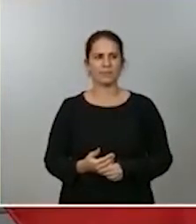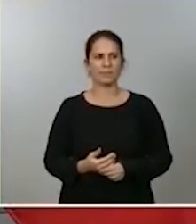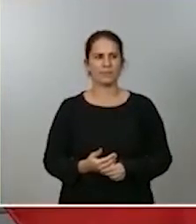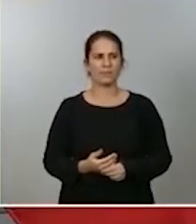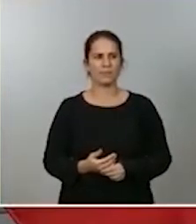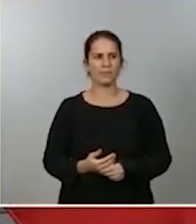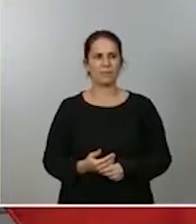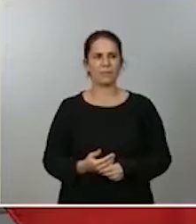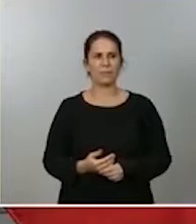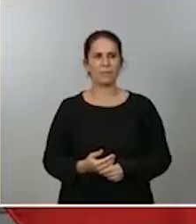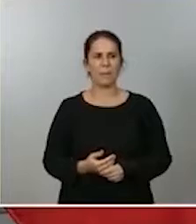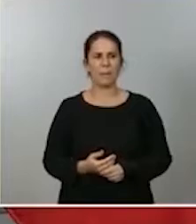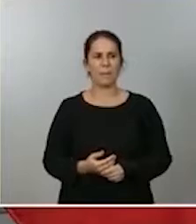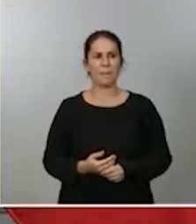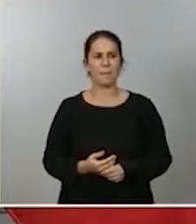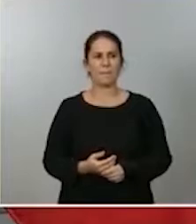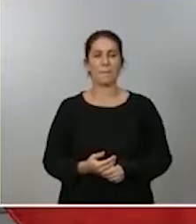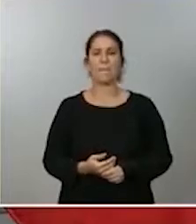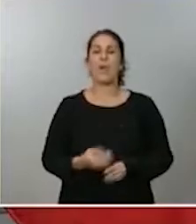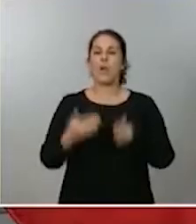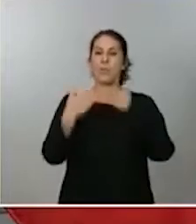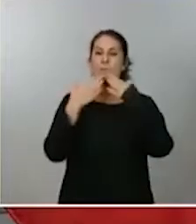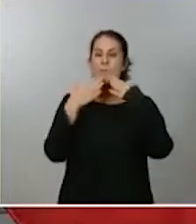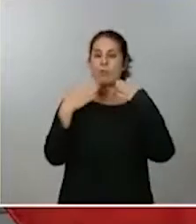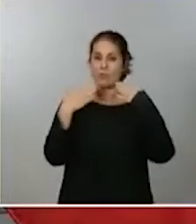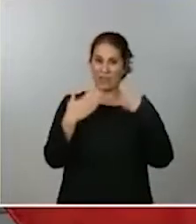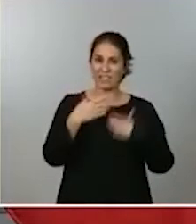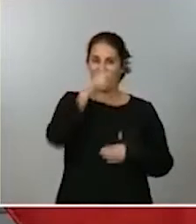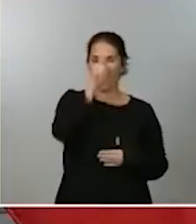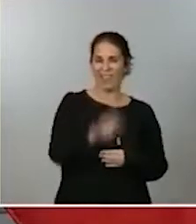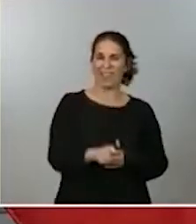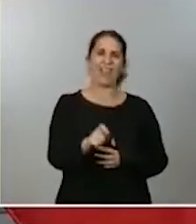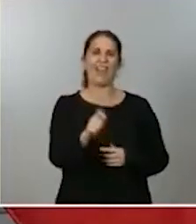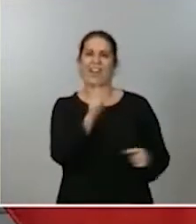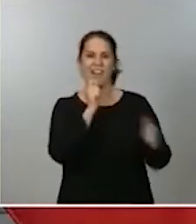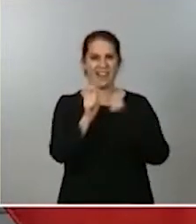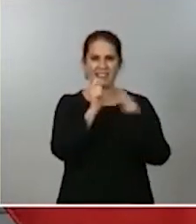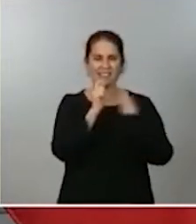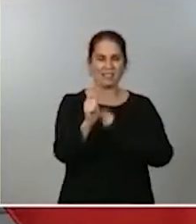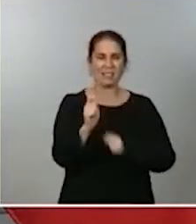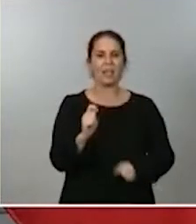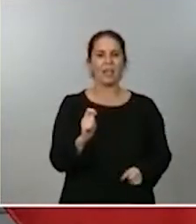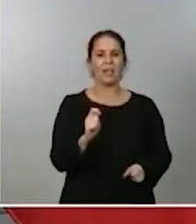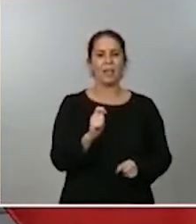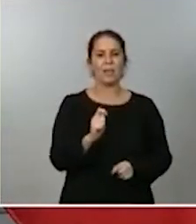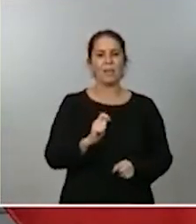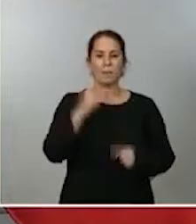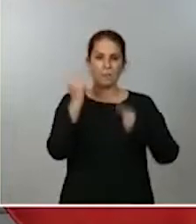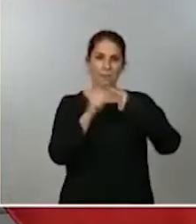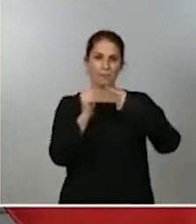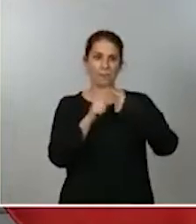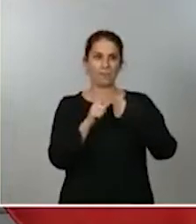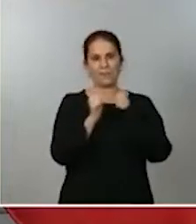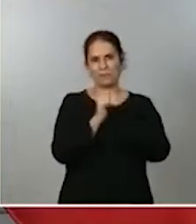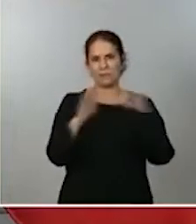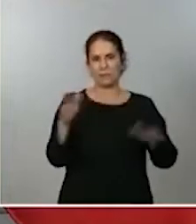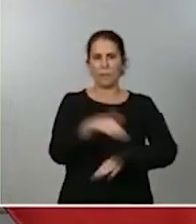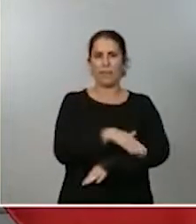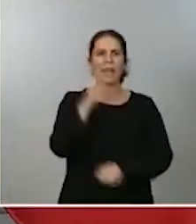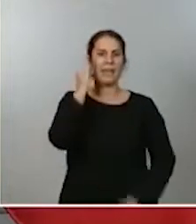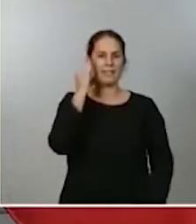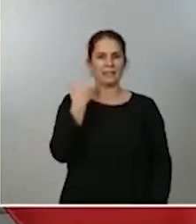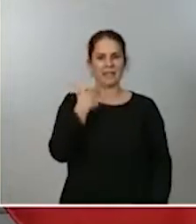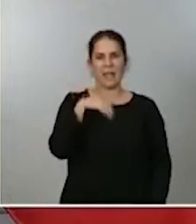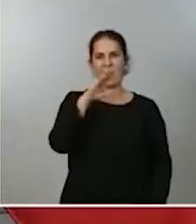No, al ministro. Intentar trasladar en la primera cuestión, que es obvio, que la ministra Celá ha transmitido en